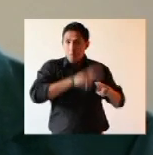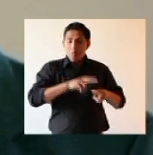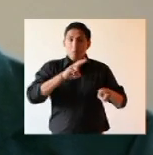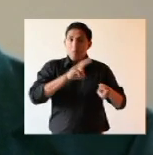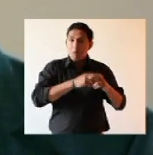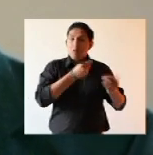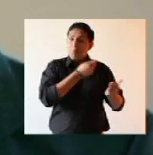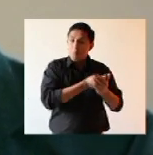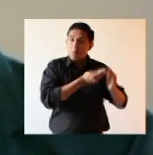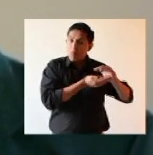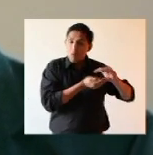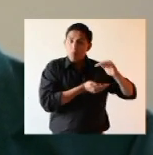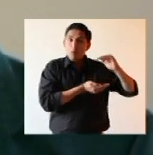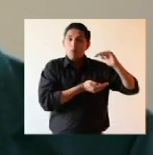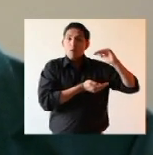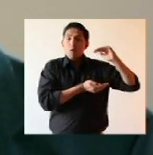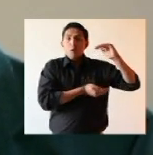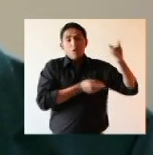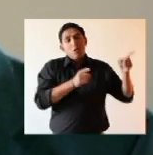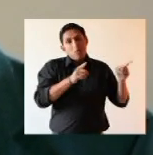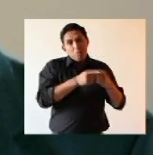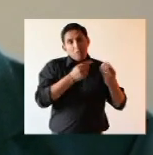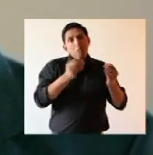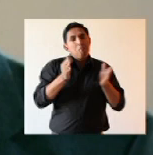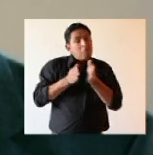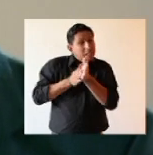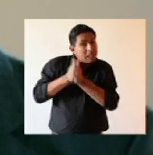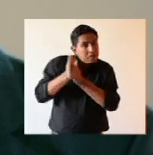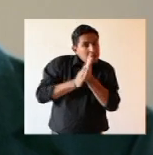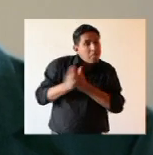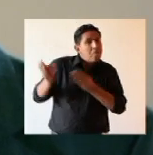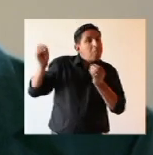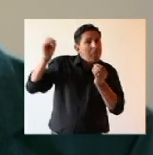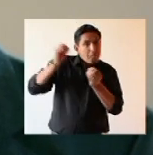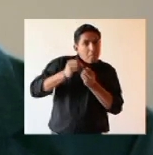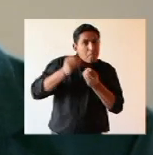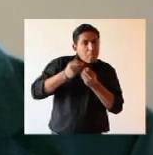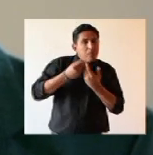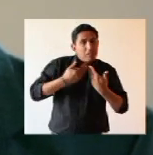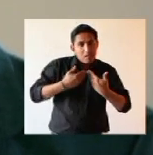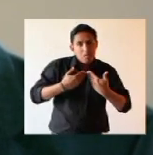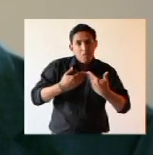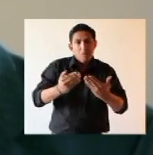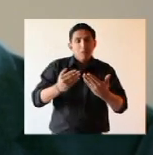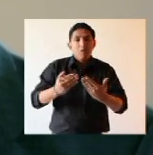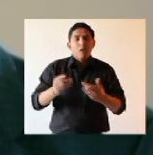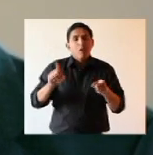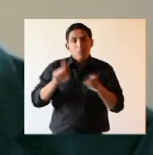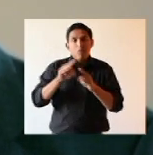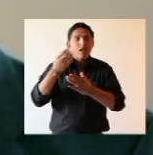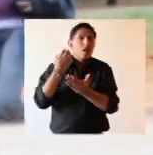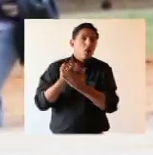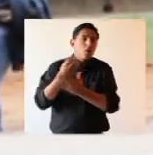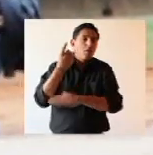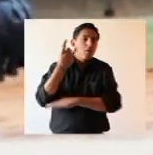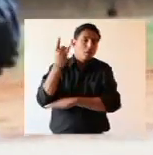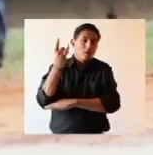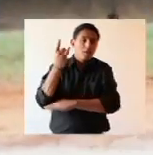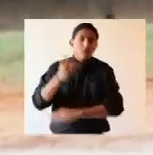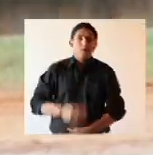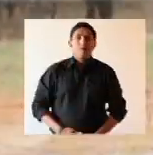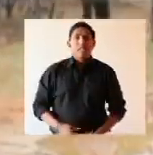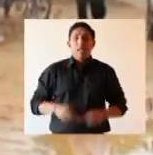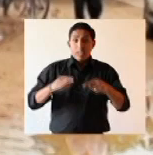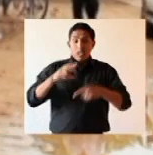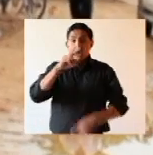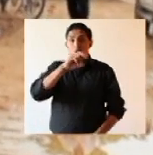inversiones, donde el sector público se encuentra entre el ente más dinamizador de la economía nacional. En